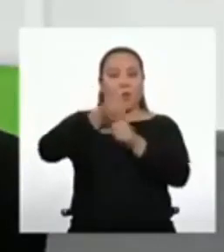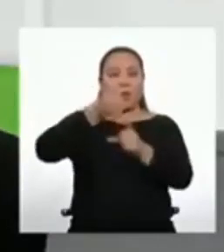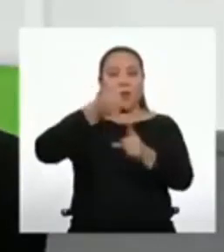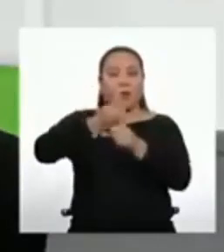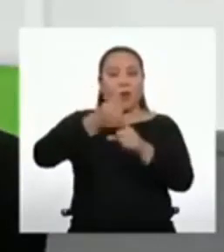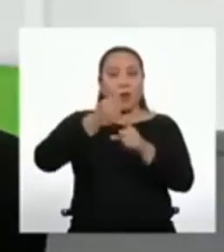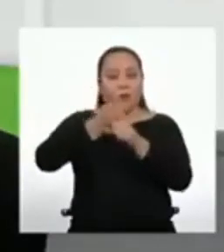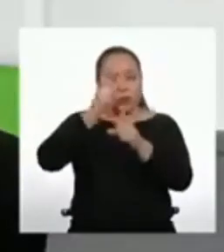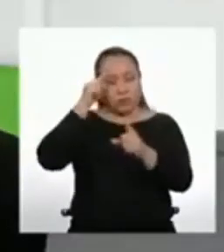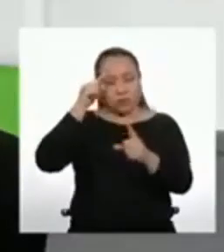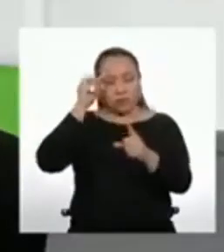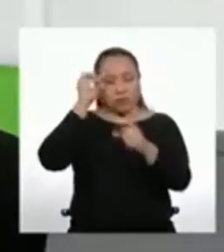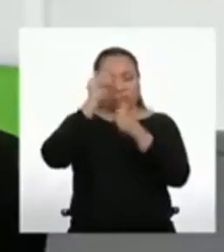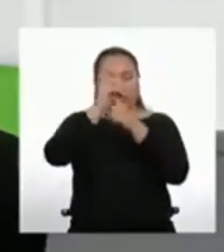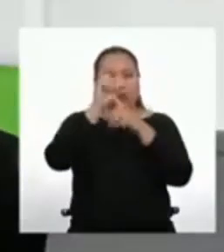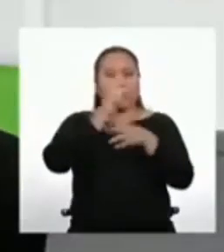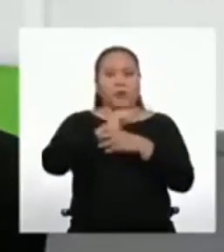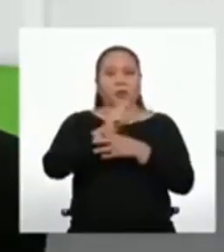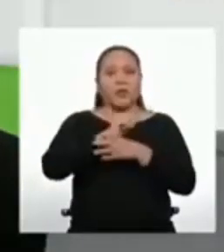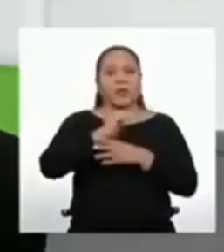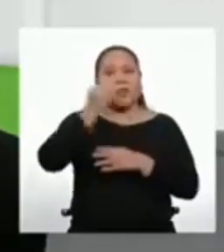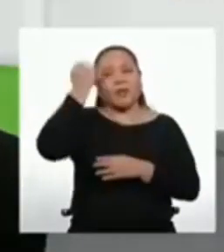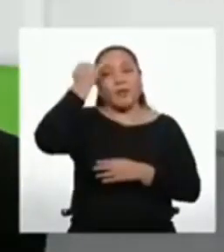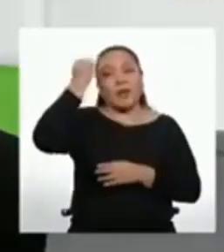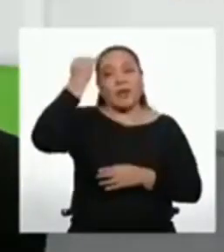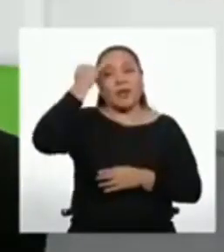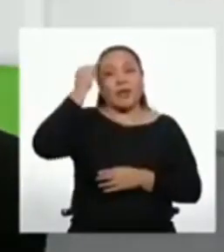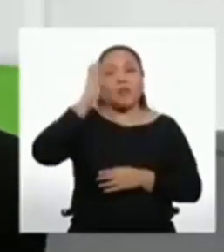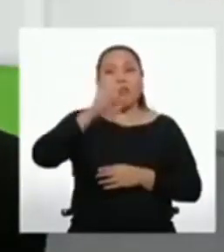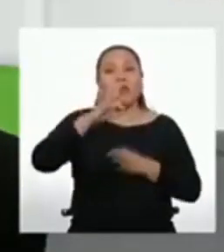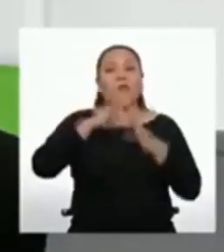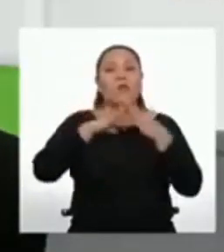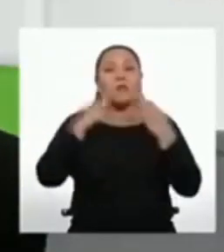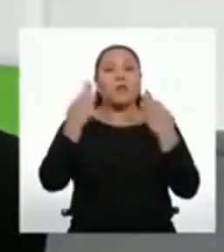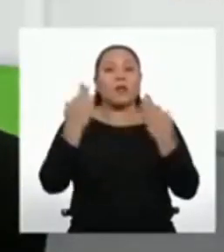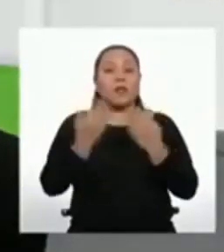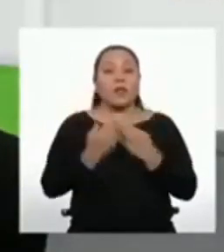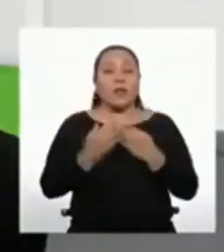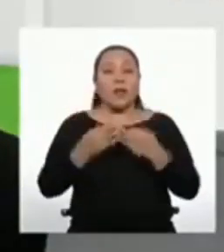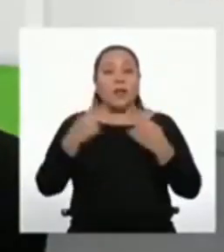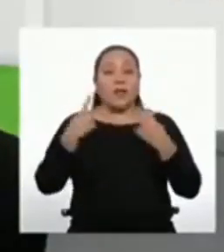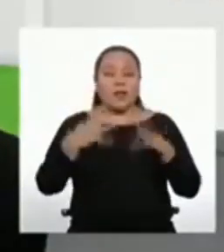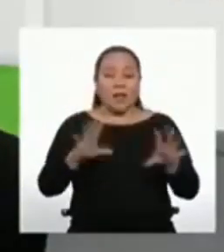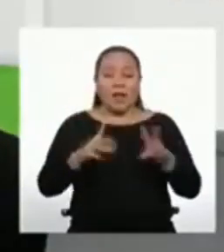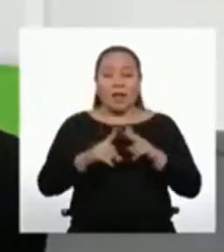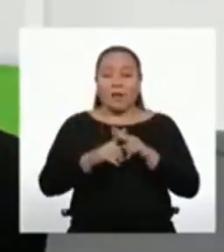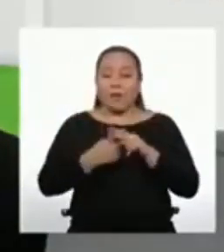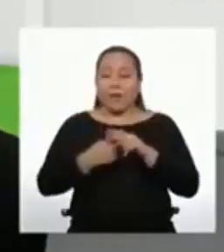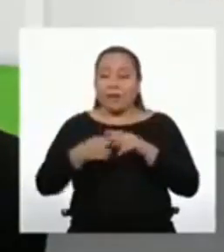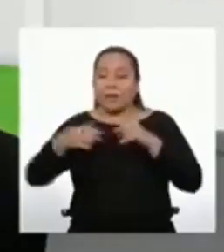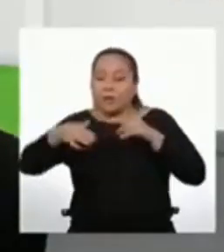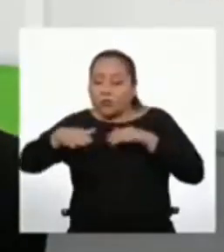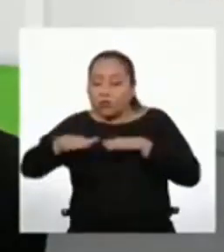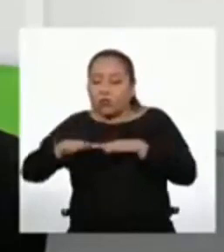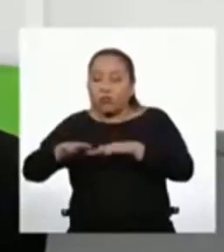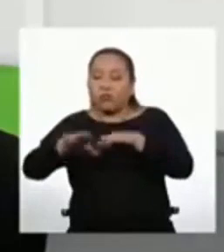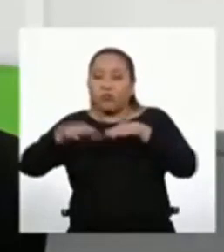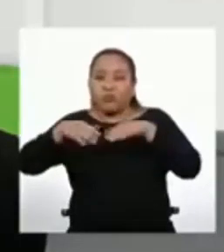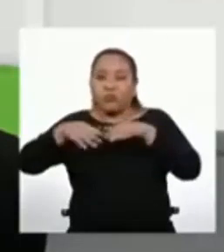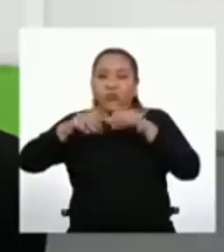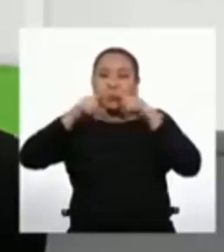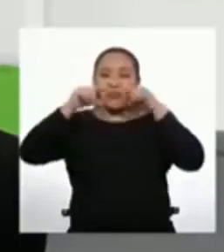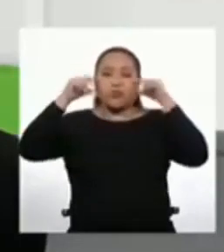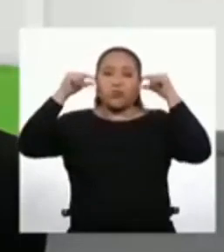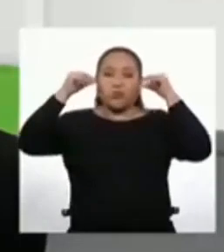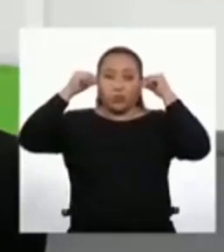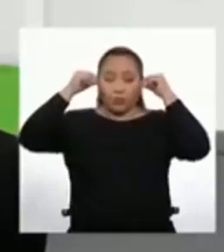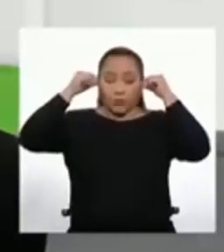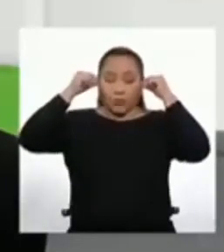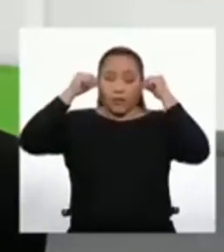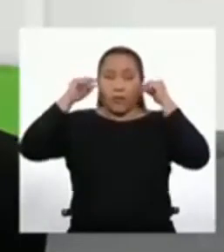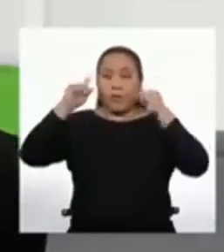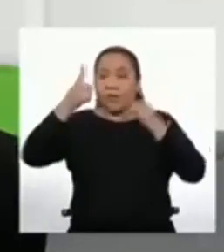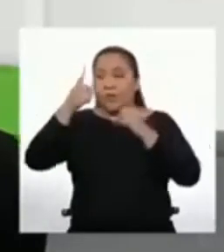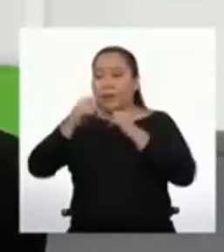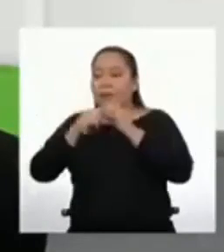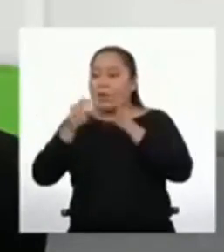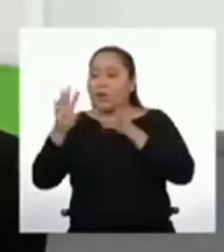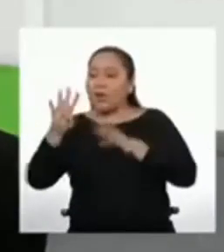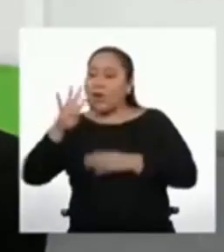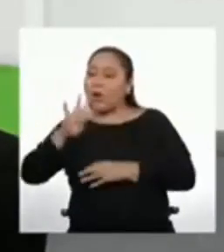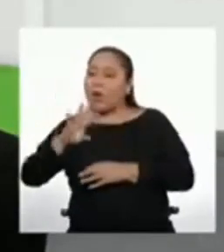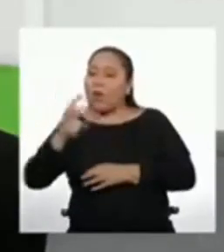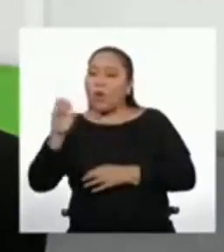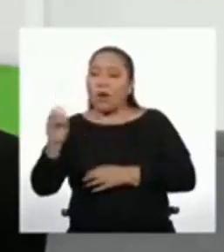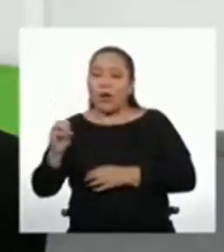reto. Imagina que tu familia ha decidido emprender en la confección de mascarillas. El primer día hacen 40 y han